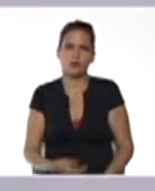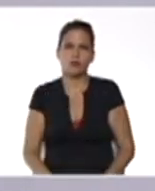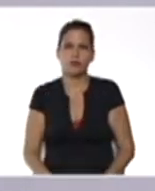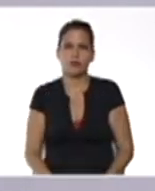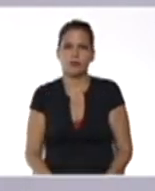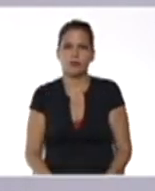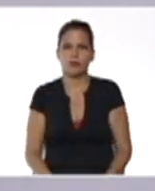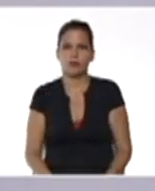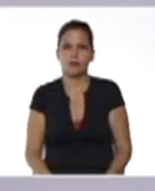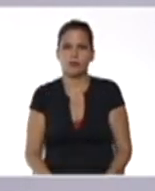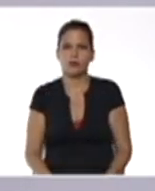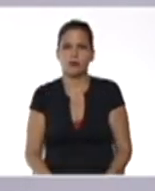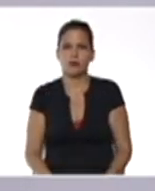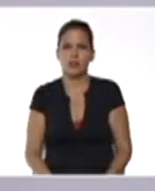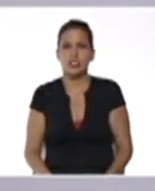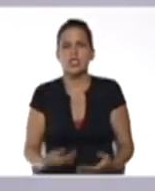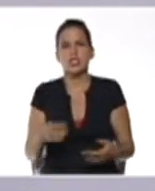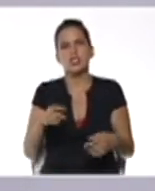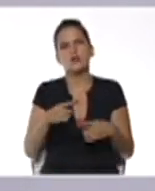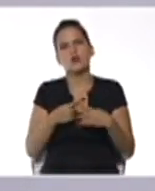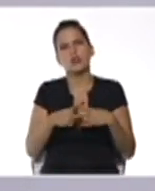se obtienen